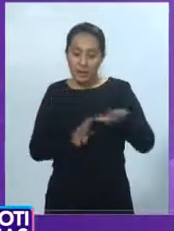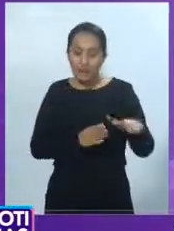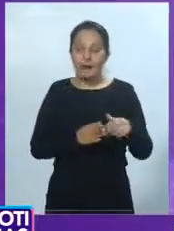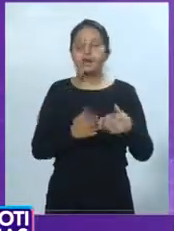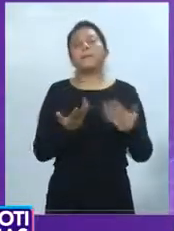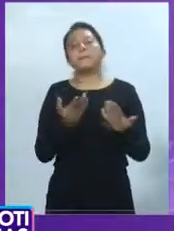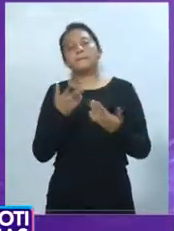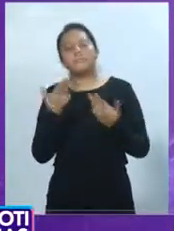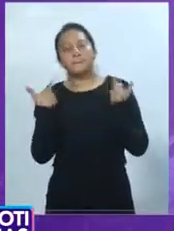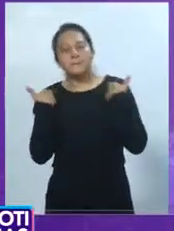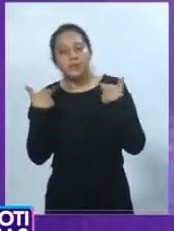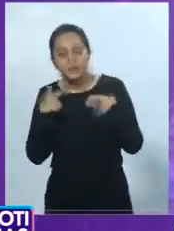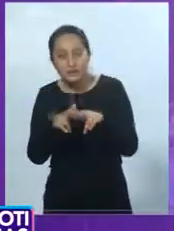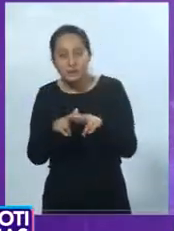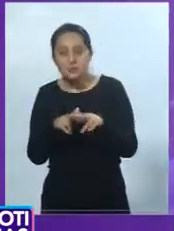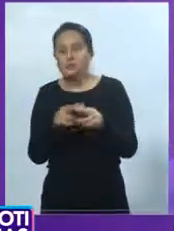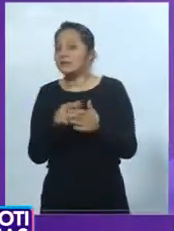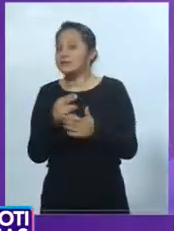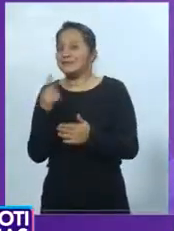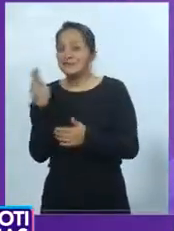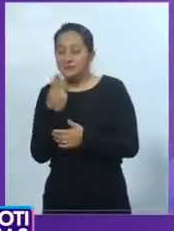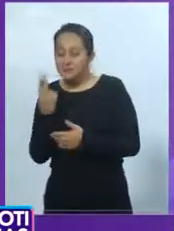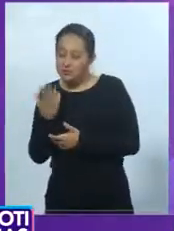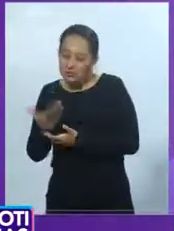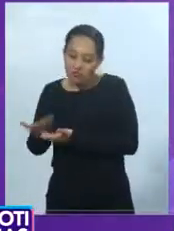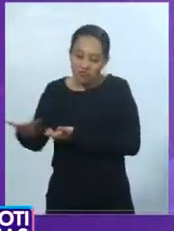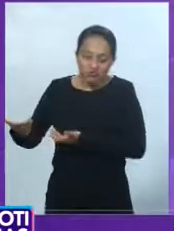municipio de Querétaro y el municipio de San Juan del Río.